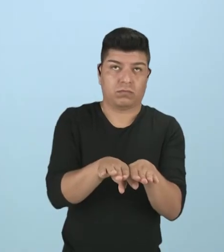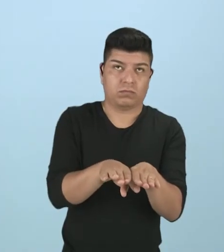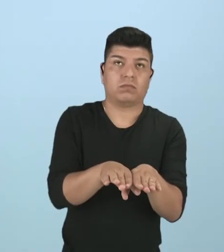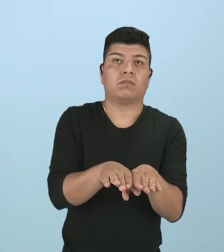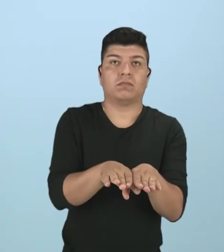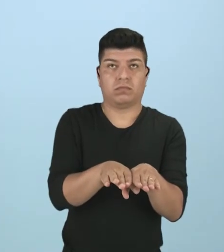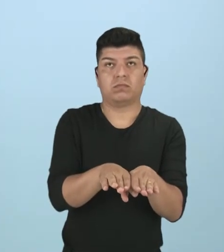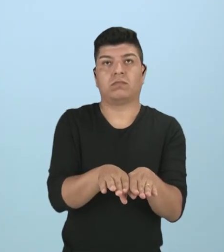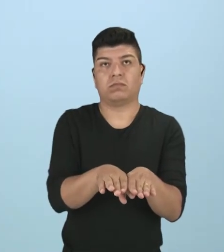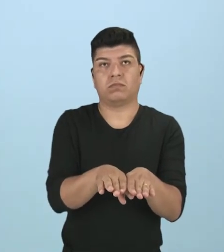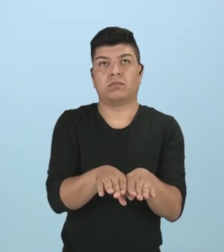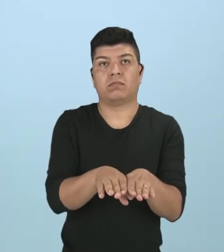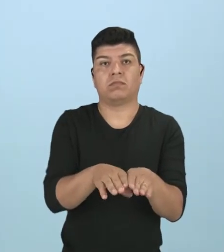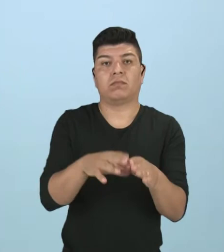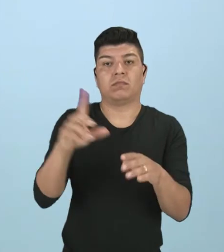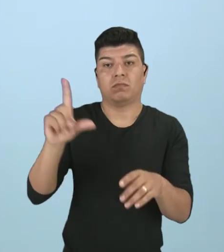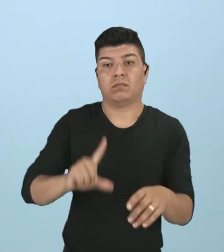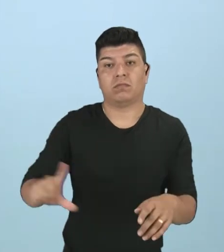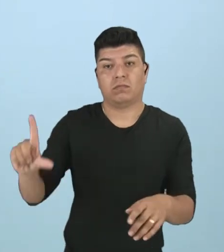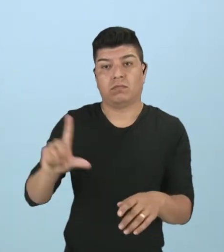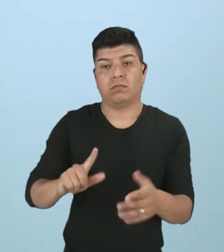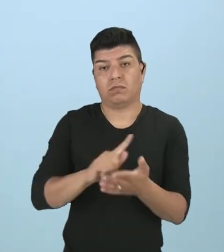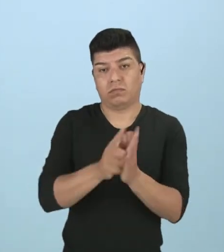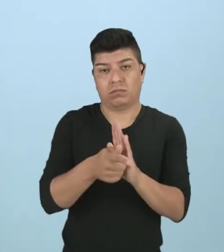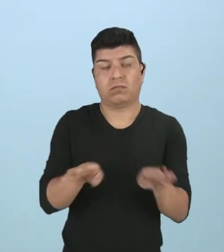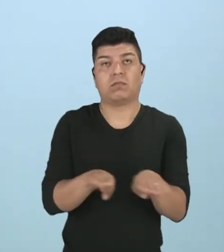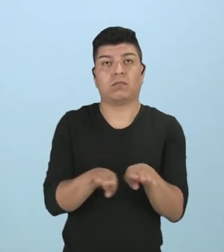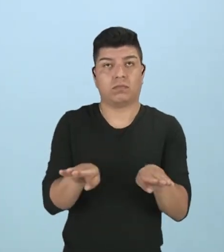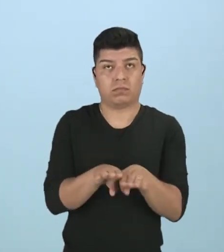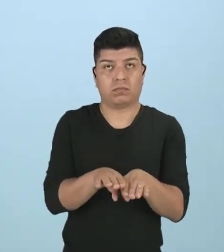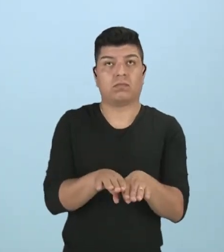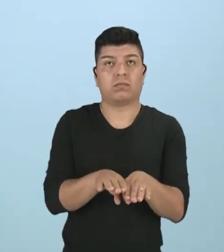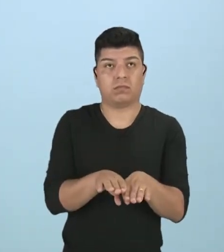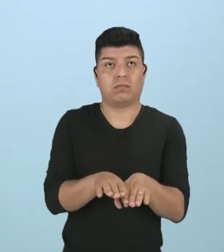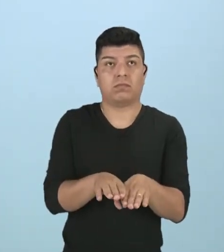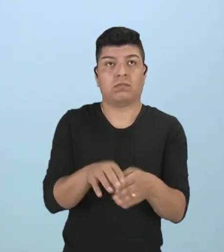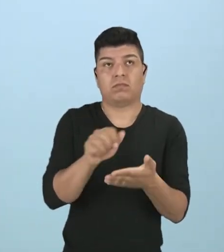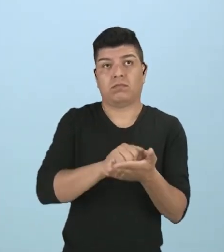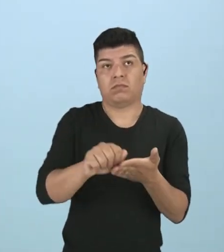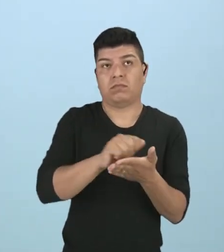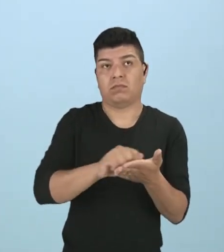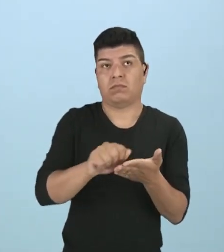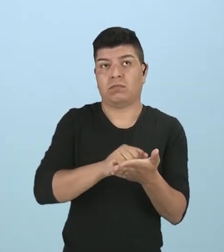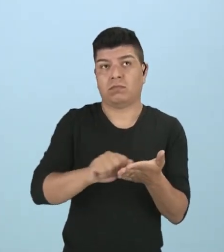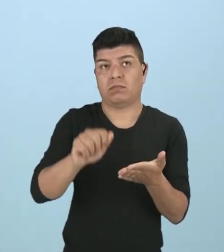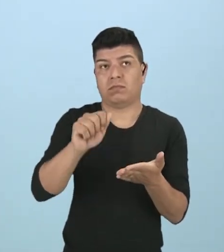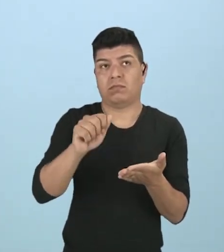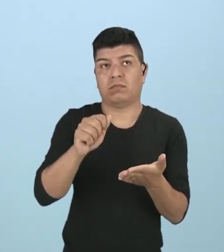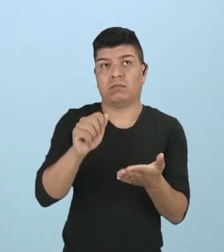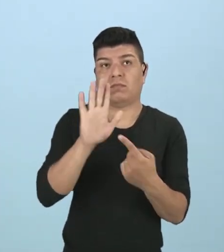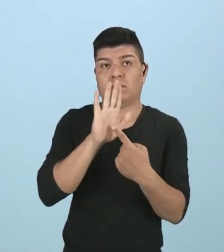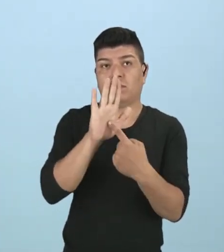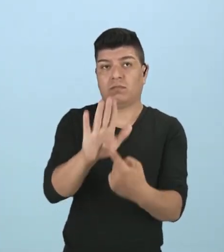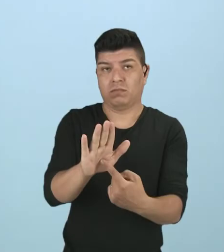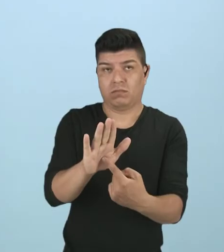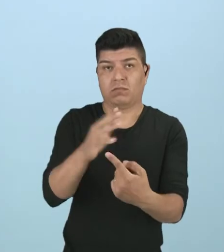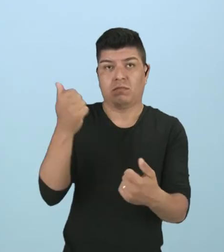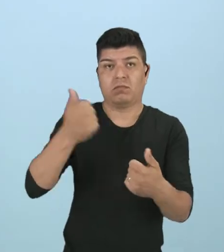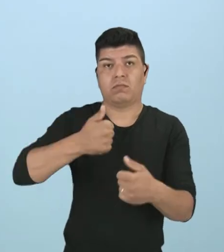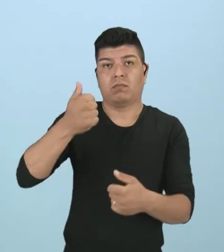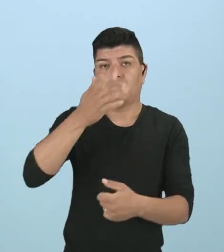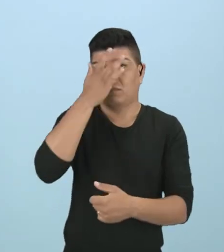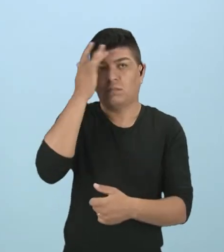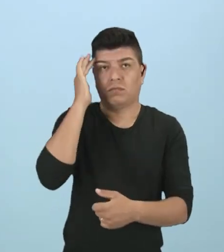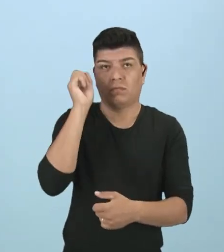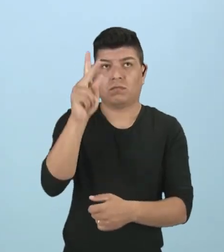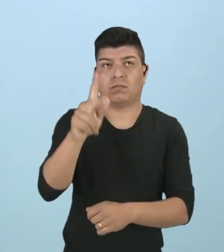género literário, ¿tá? Pelo autor poder dar o seu ponto de vista em primeira pessoa,